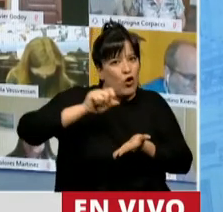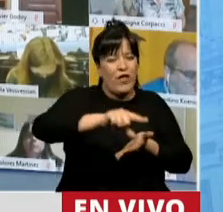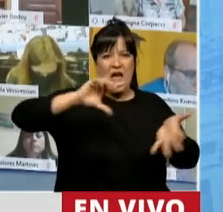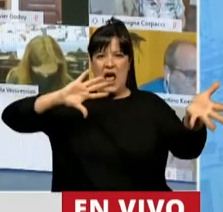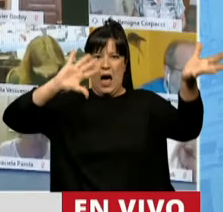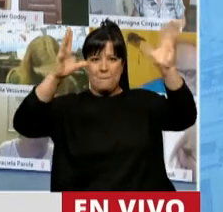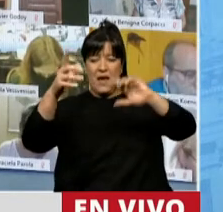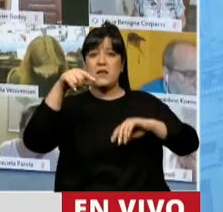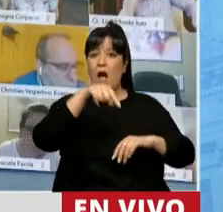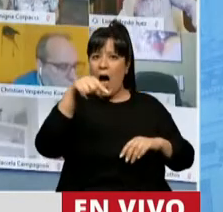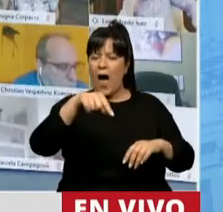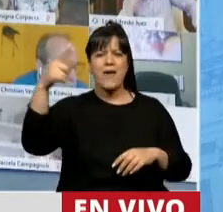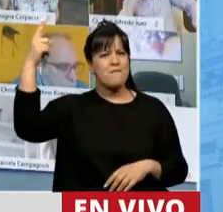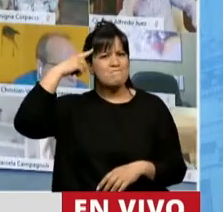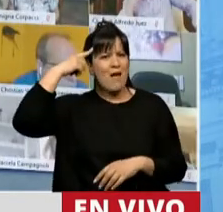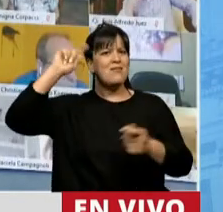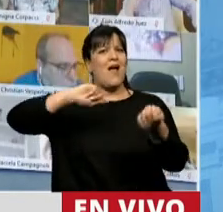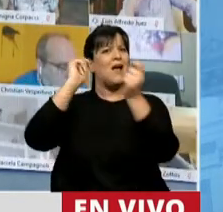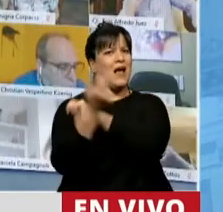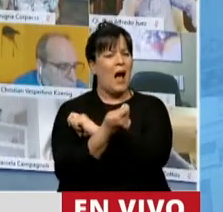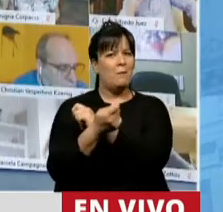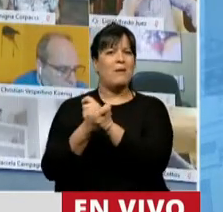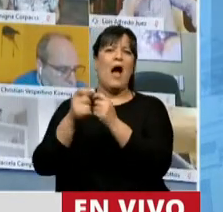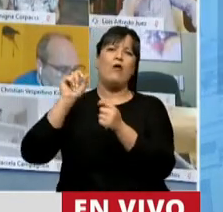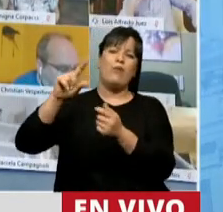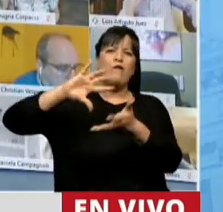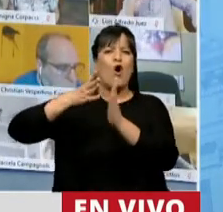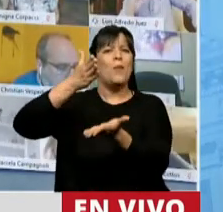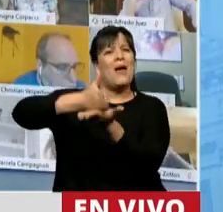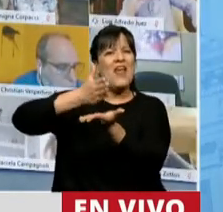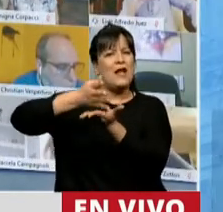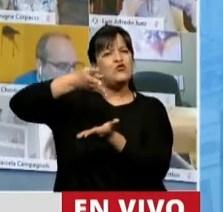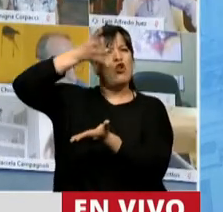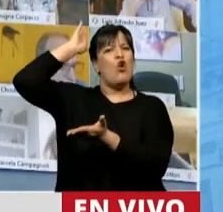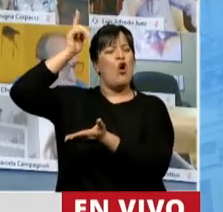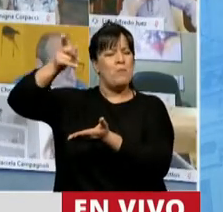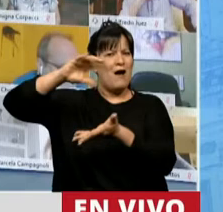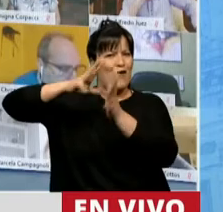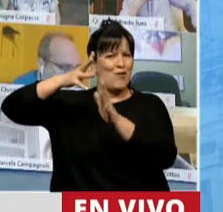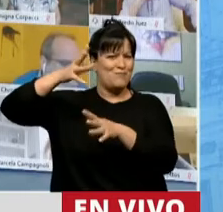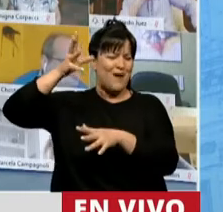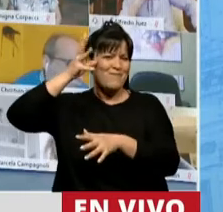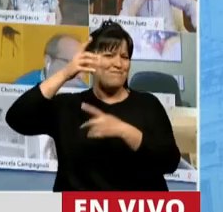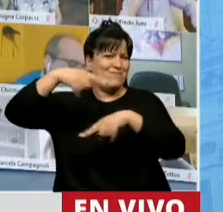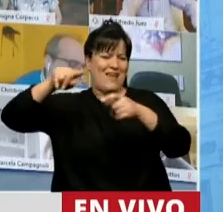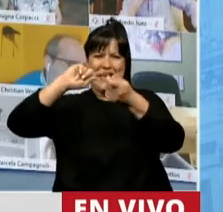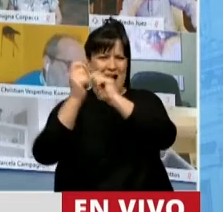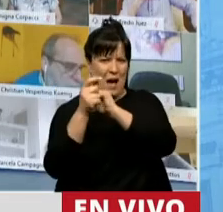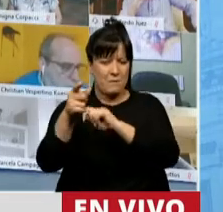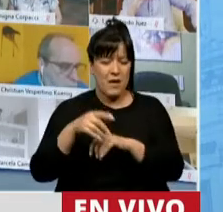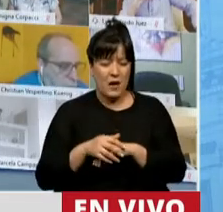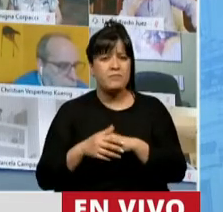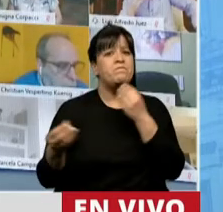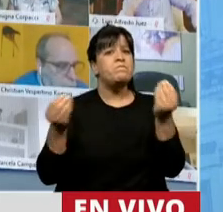cambia la mentalidad del derecho romanístico a partir del